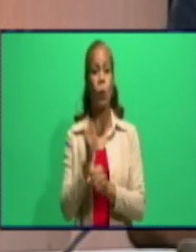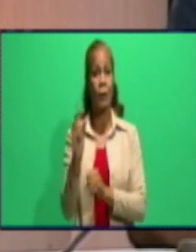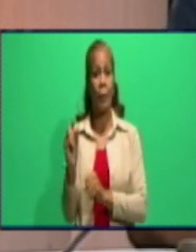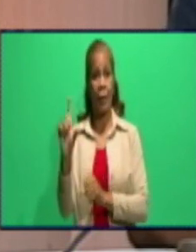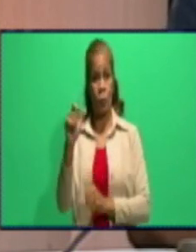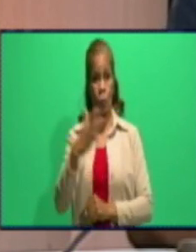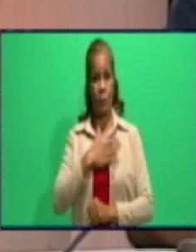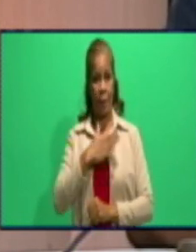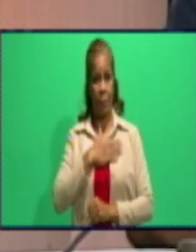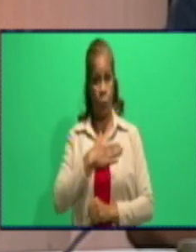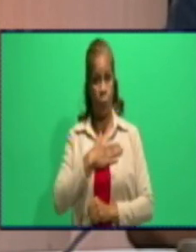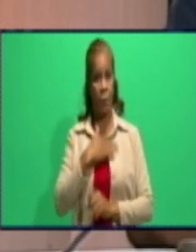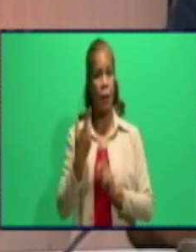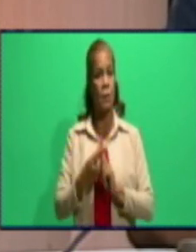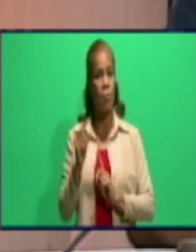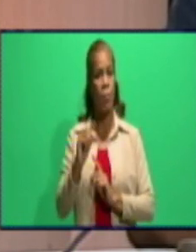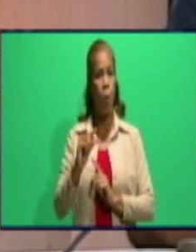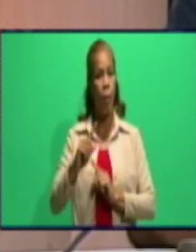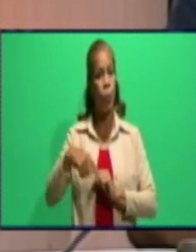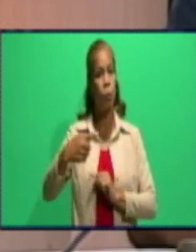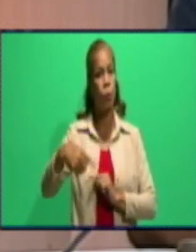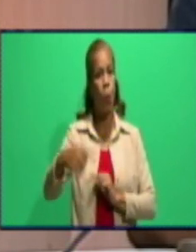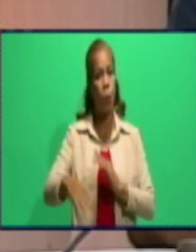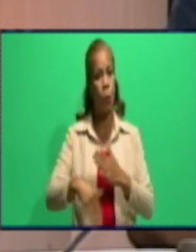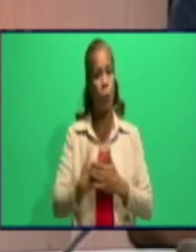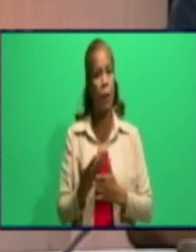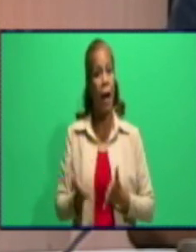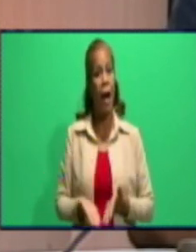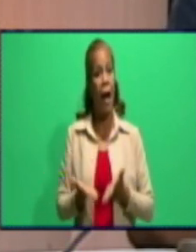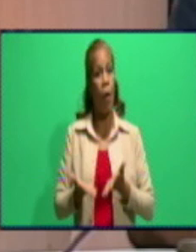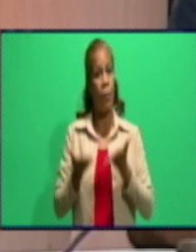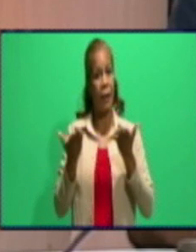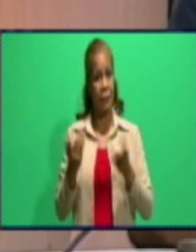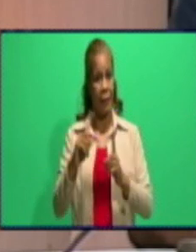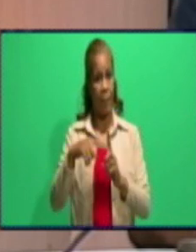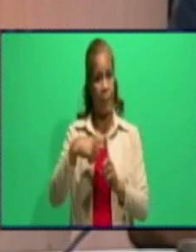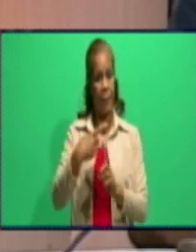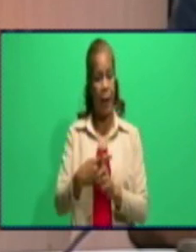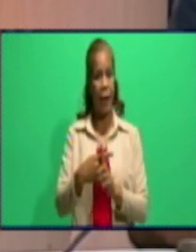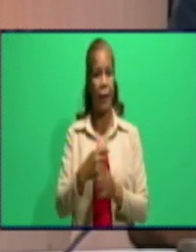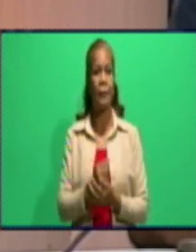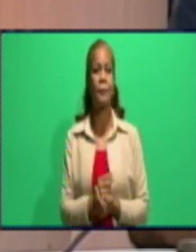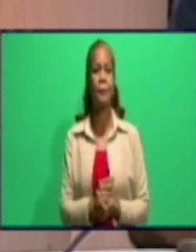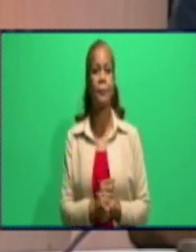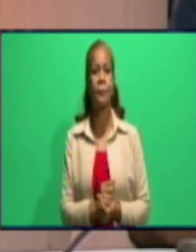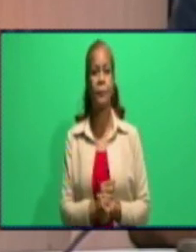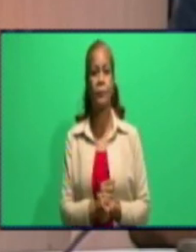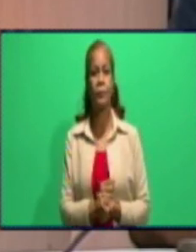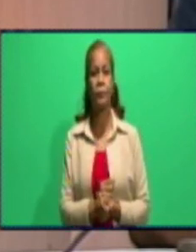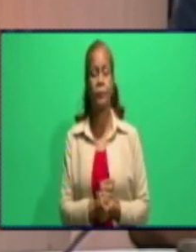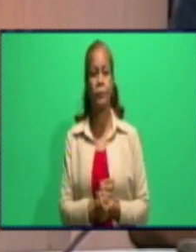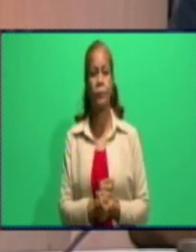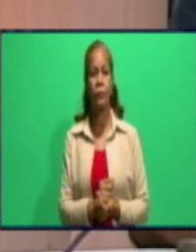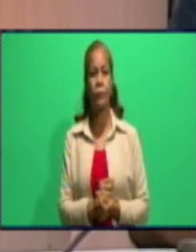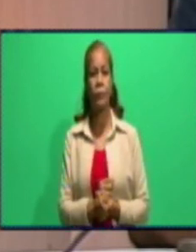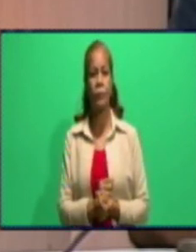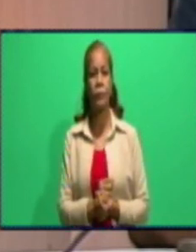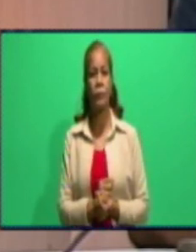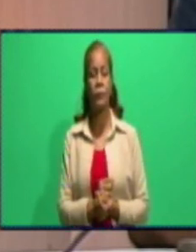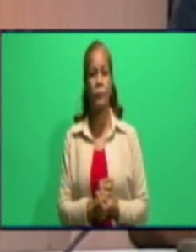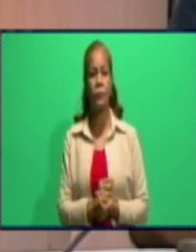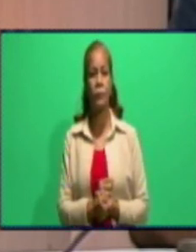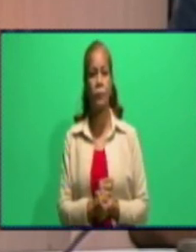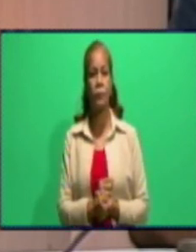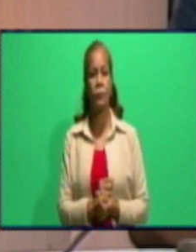aumentando a partir de también de lo que explicaba ahorita, que hemos estado direccionando la acción al nuestro,